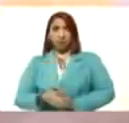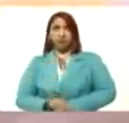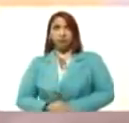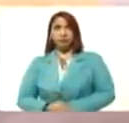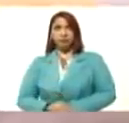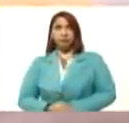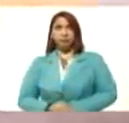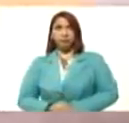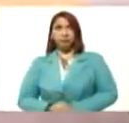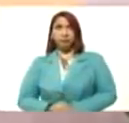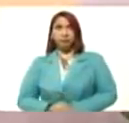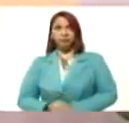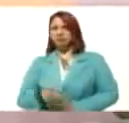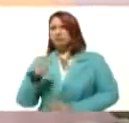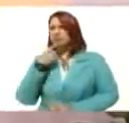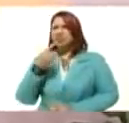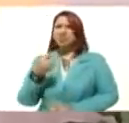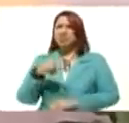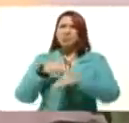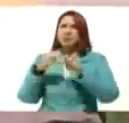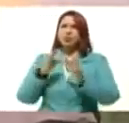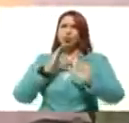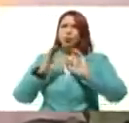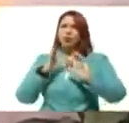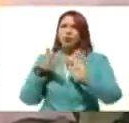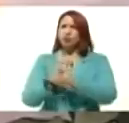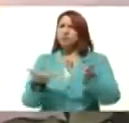Guanyunli, ¿qué dice Guanyunli? 2.093.